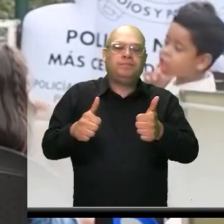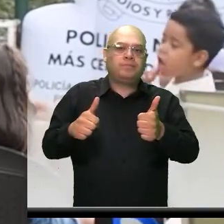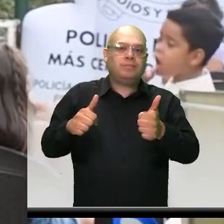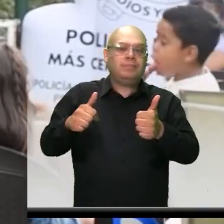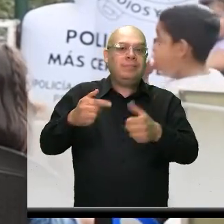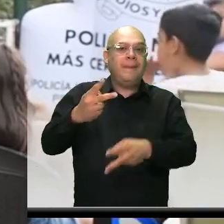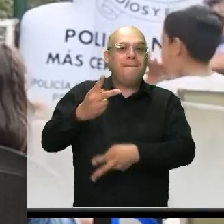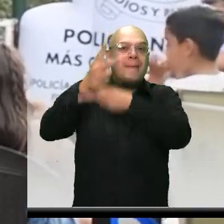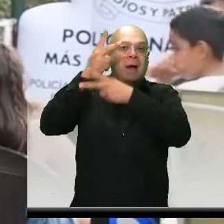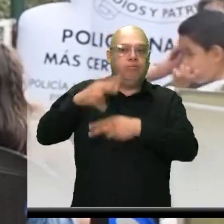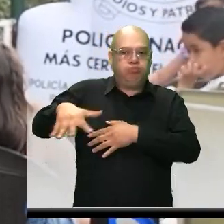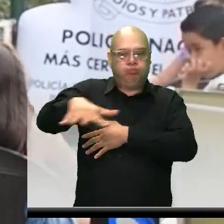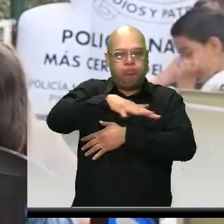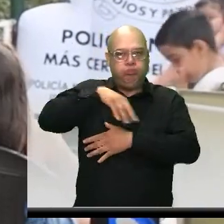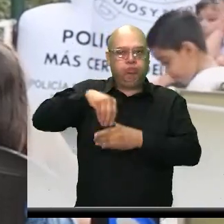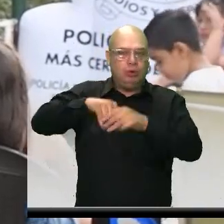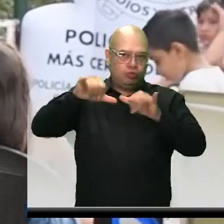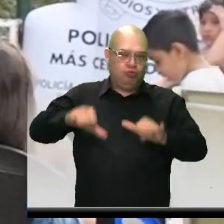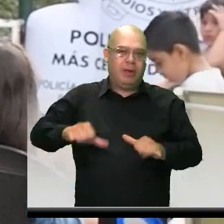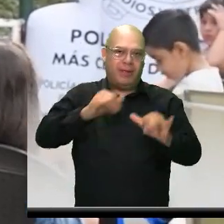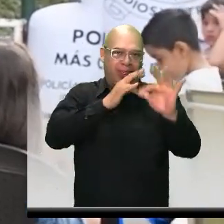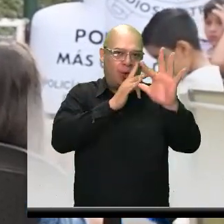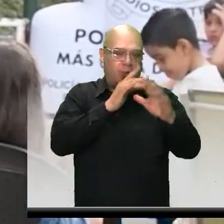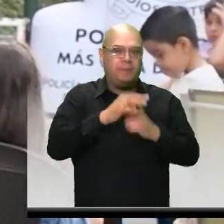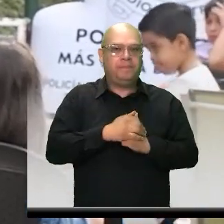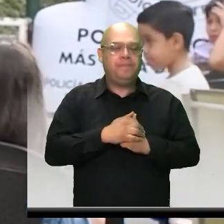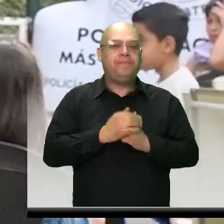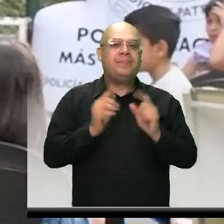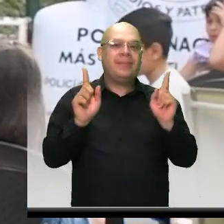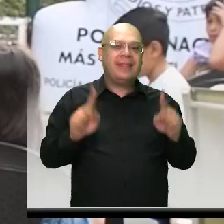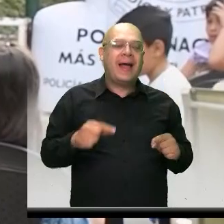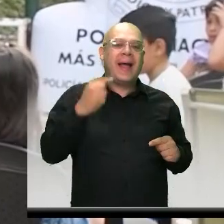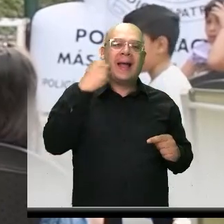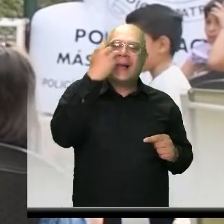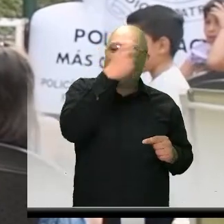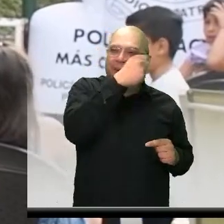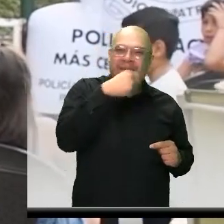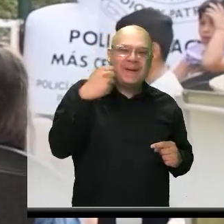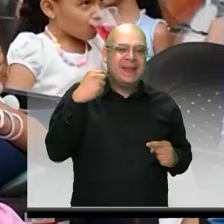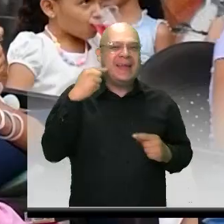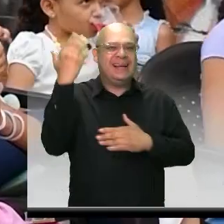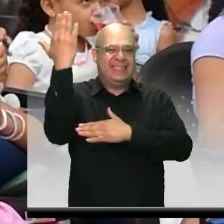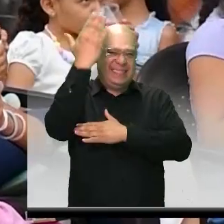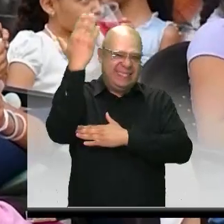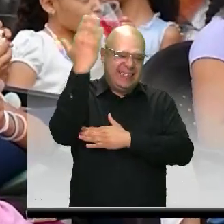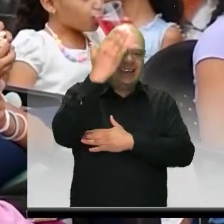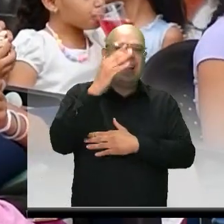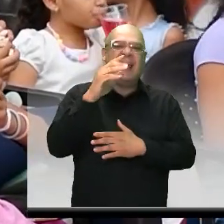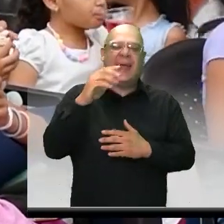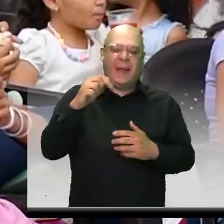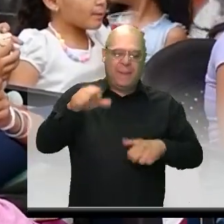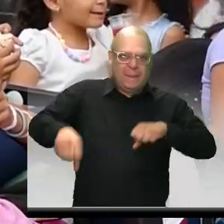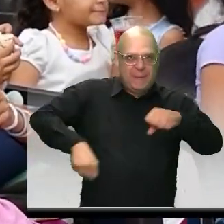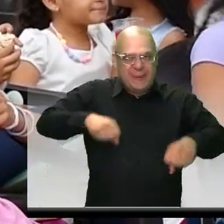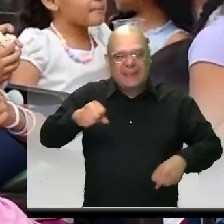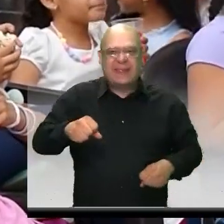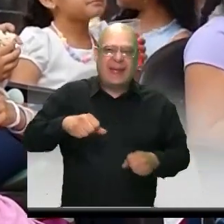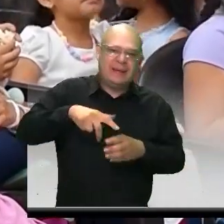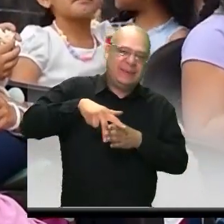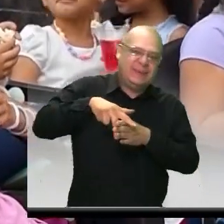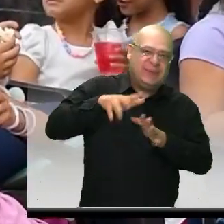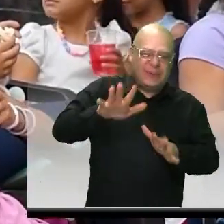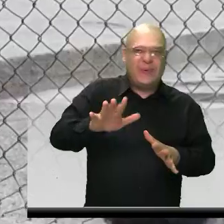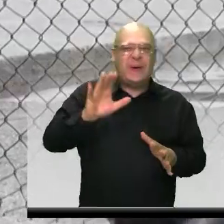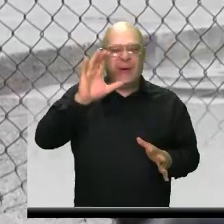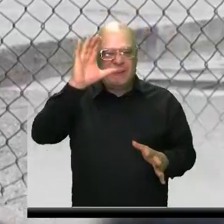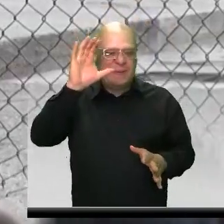se presentan en el municipio. También tenemos pintujaritas, sin el barrio, bicipatrullajes, entornos seguros, en los cuales llegamos a las